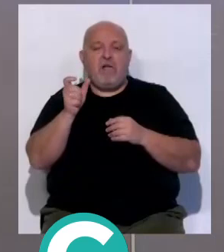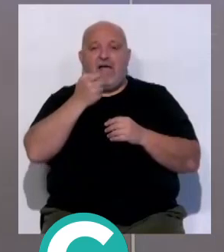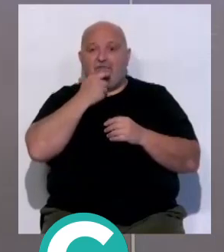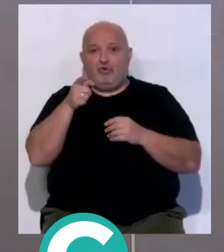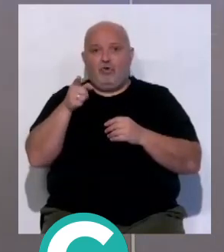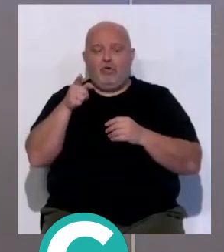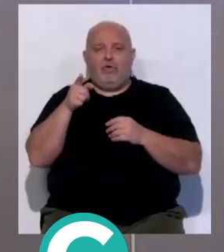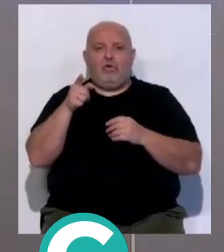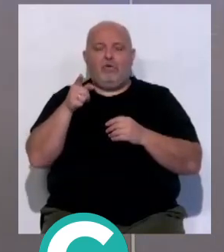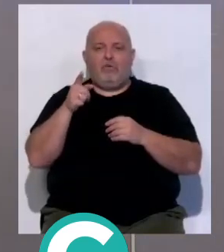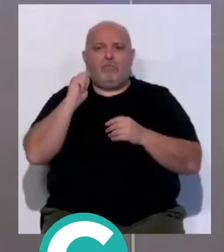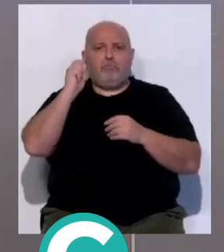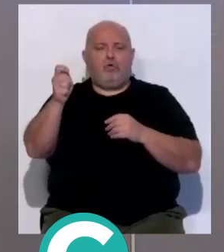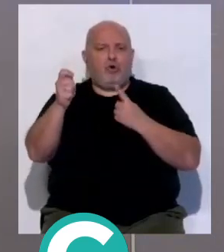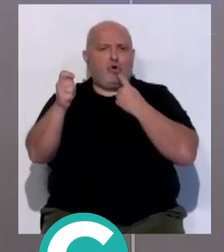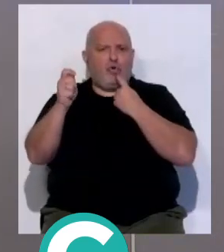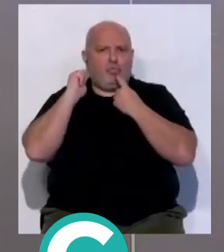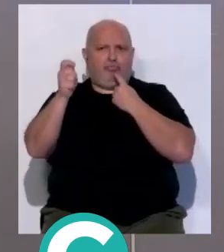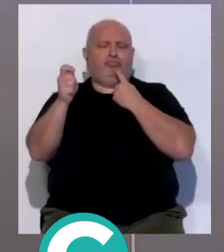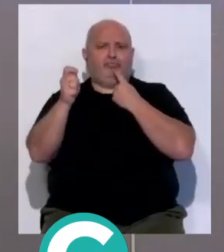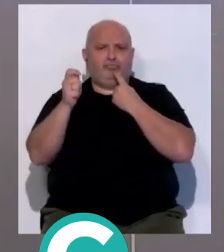Laos y se le sacó la tarjeta roja.